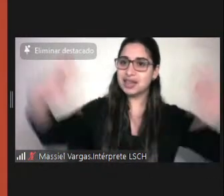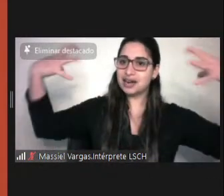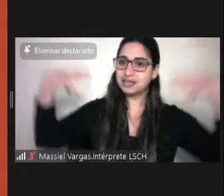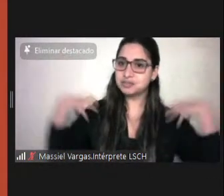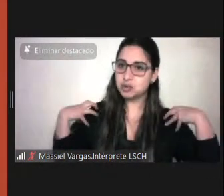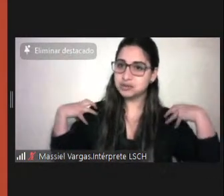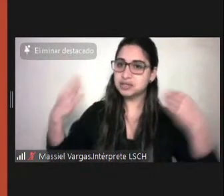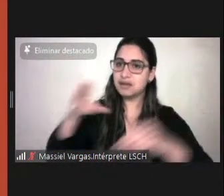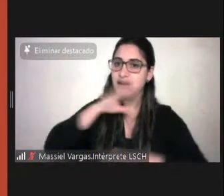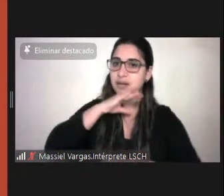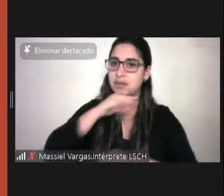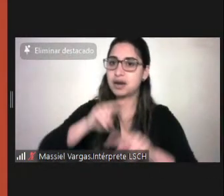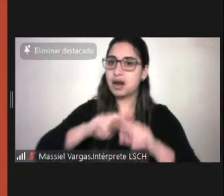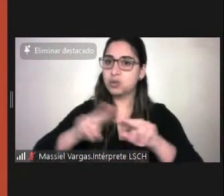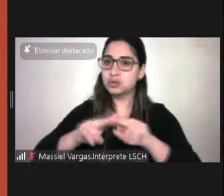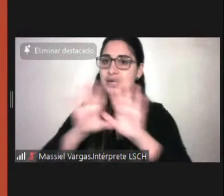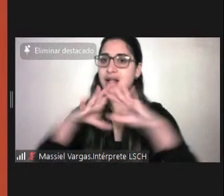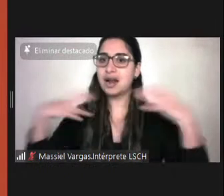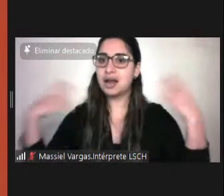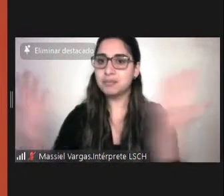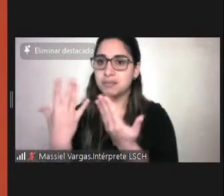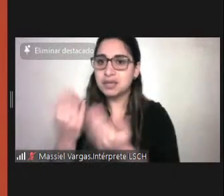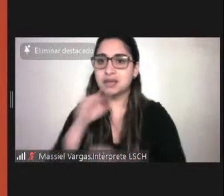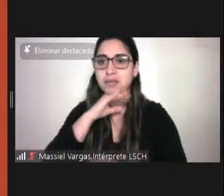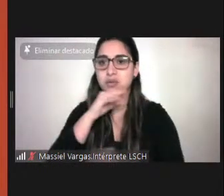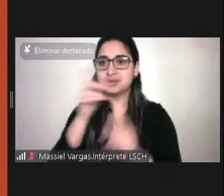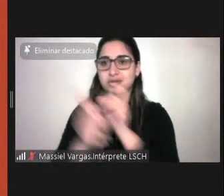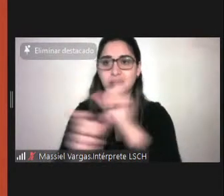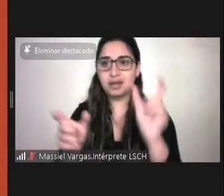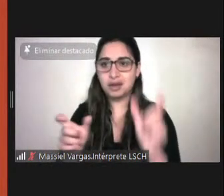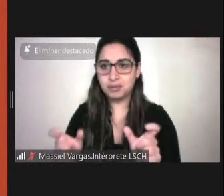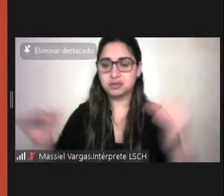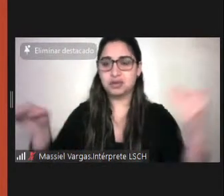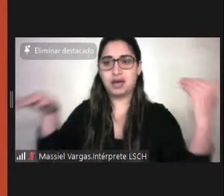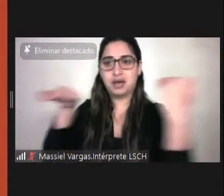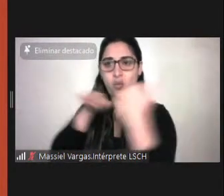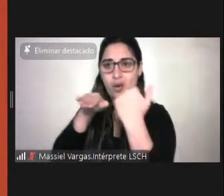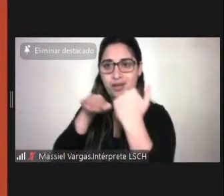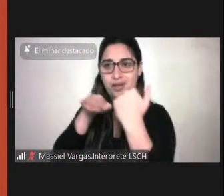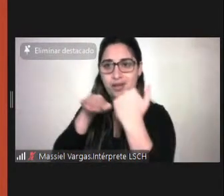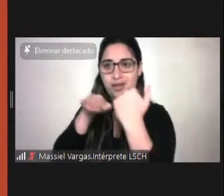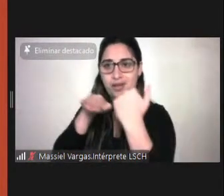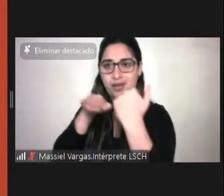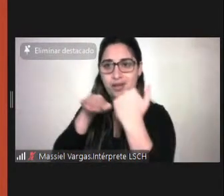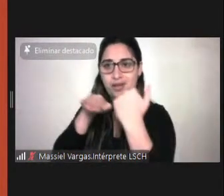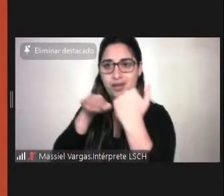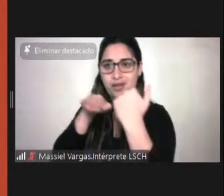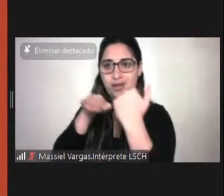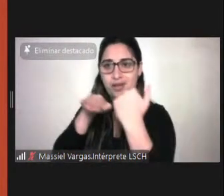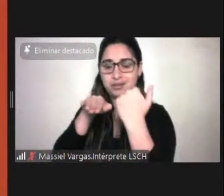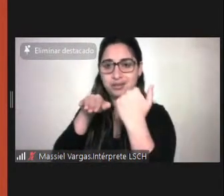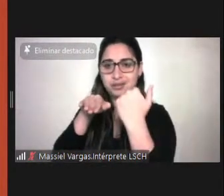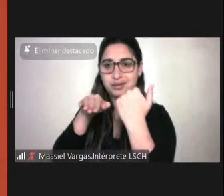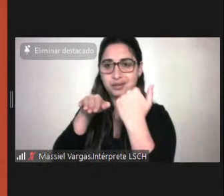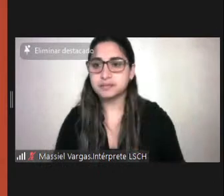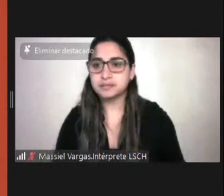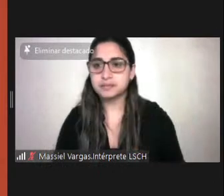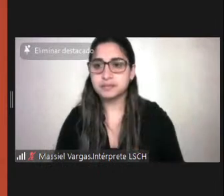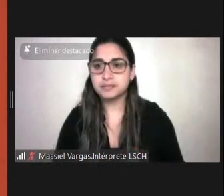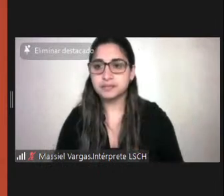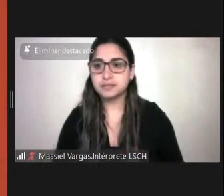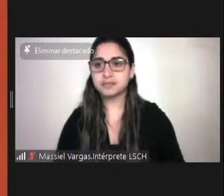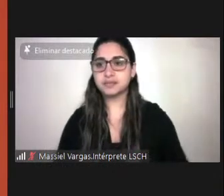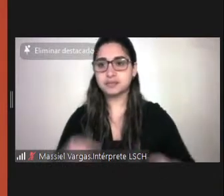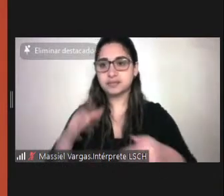utilizable por todas las personas en igualdad de condiciones. Y cuando se habla de accesibilidad universal no se